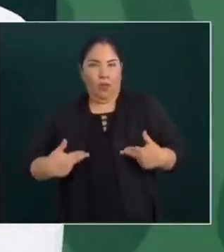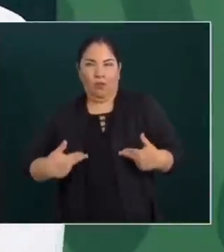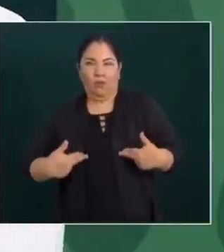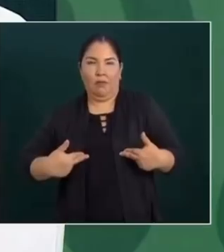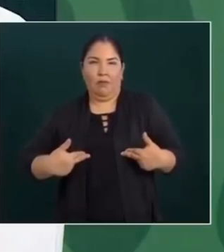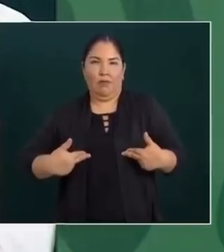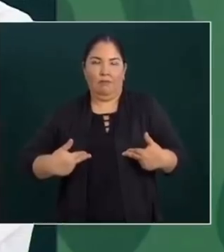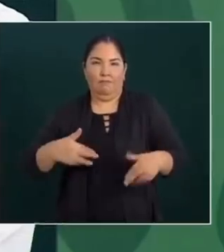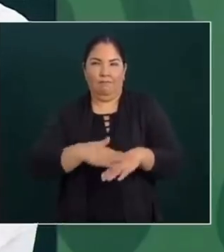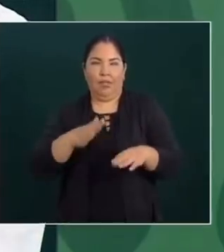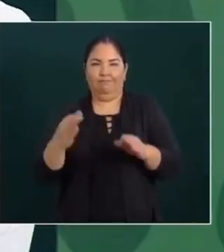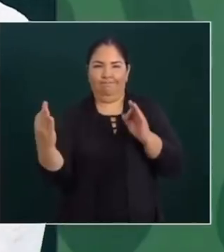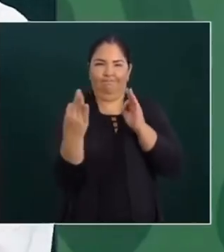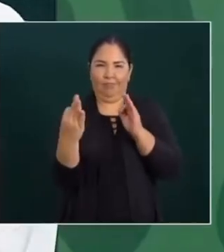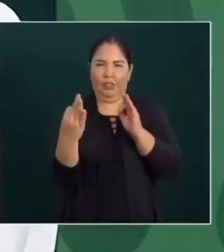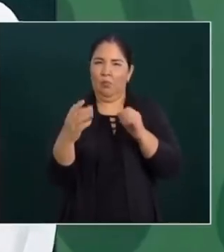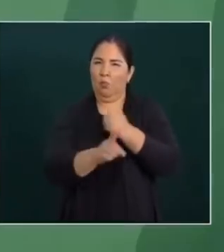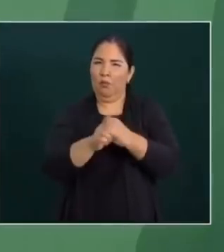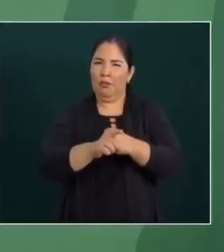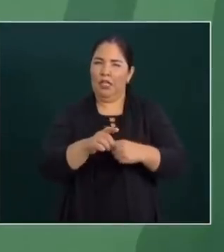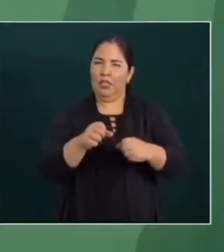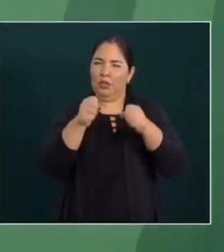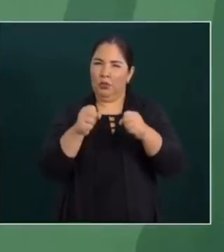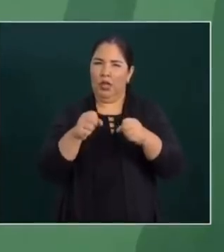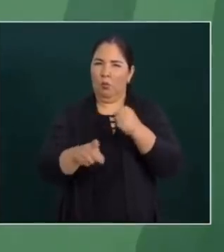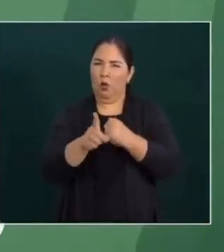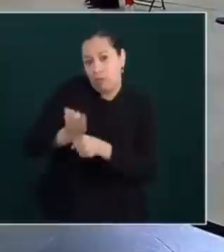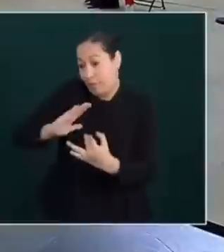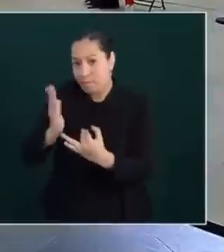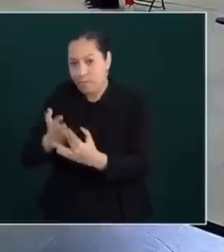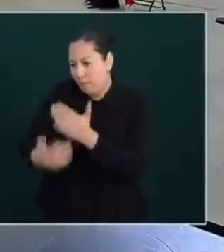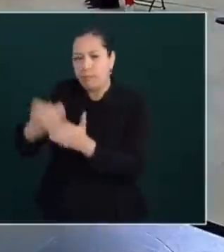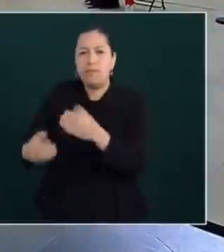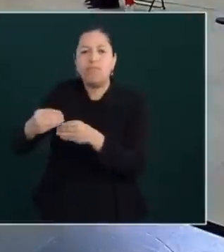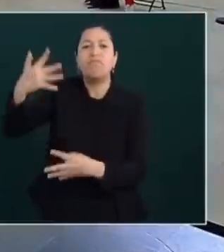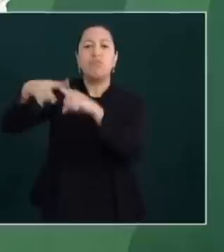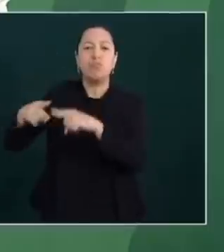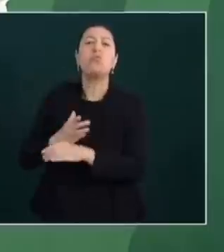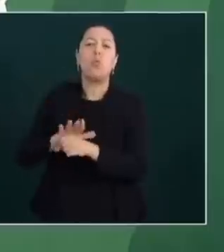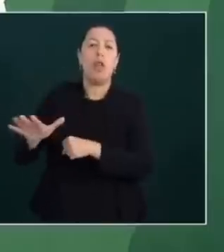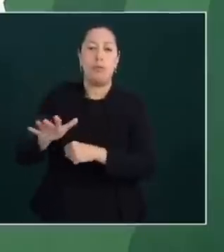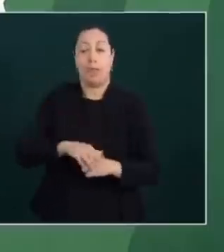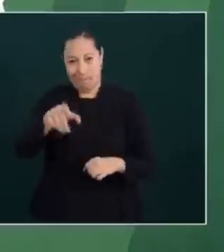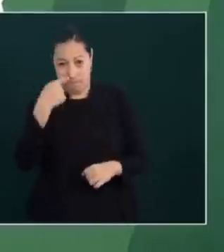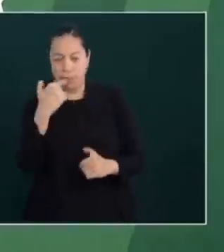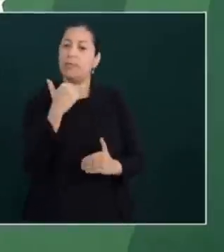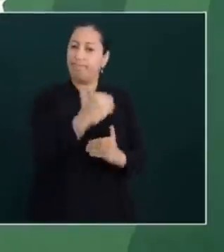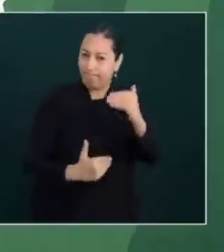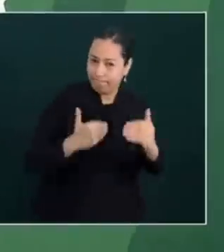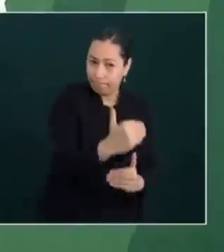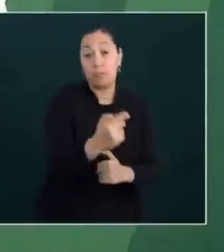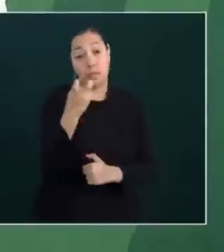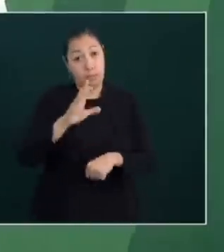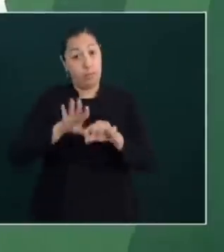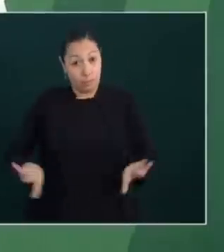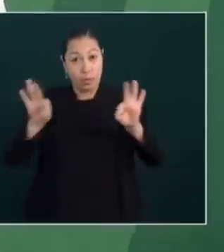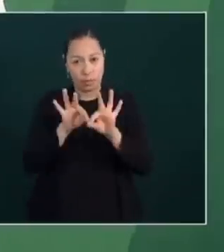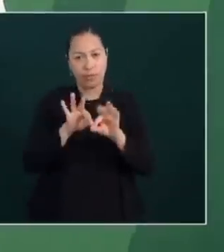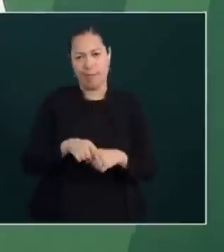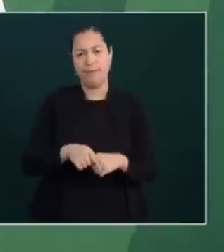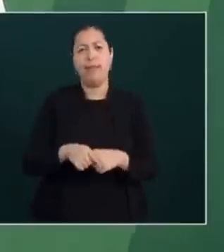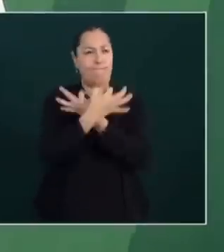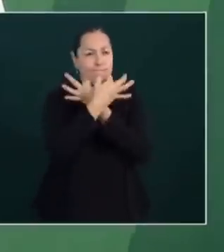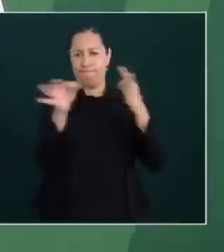enfrentar el problema de la inseguridad atendiendo las causas. Vamos avanzando. Esto es importante que se